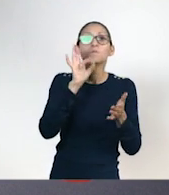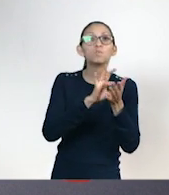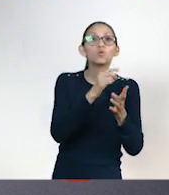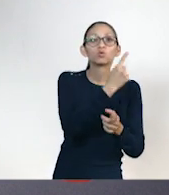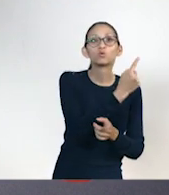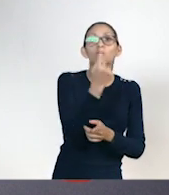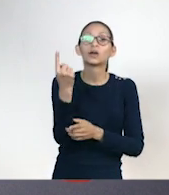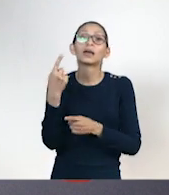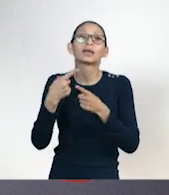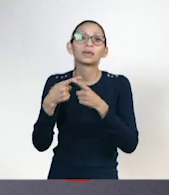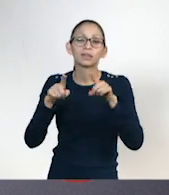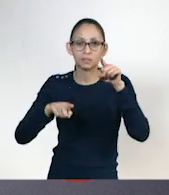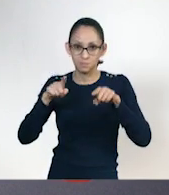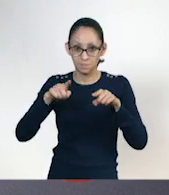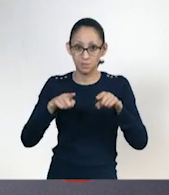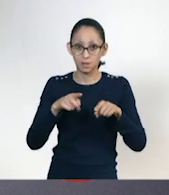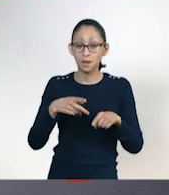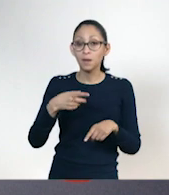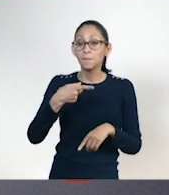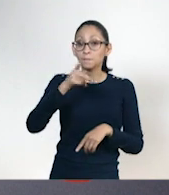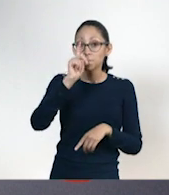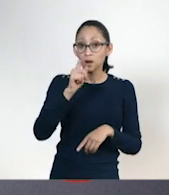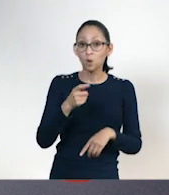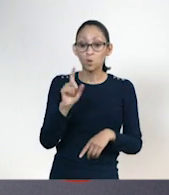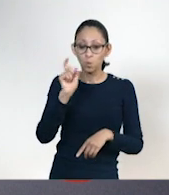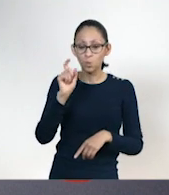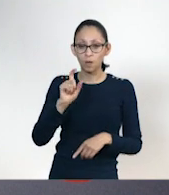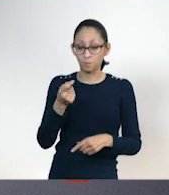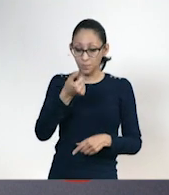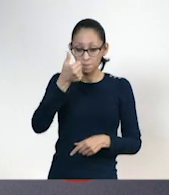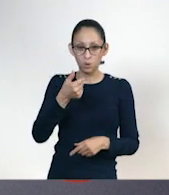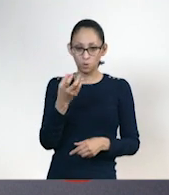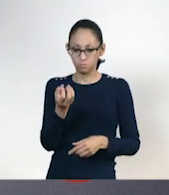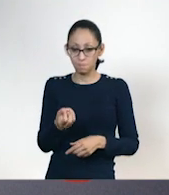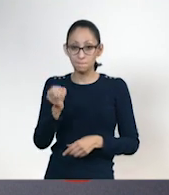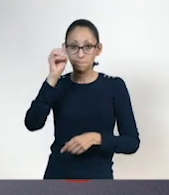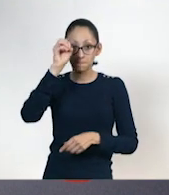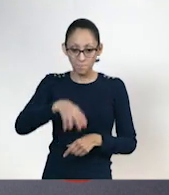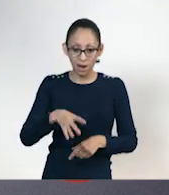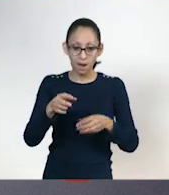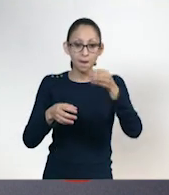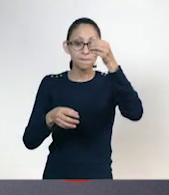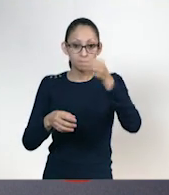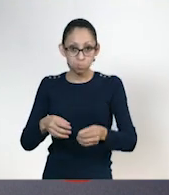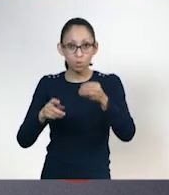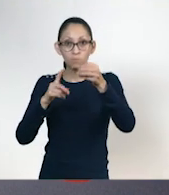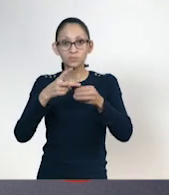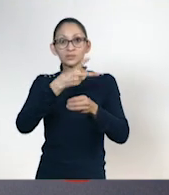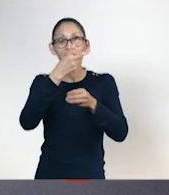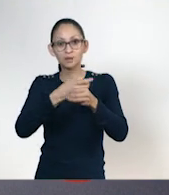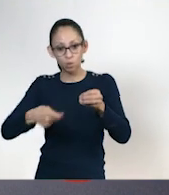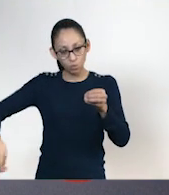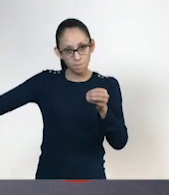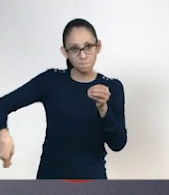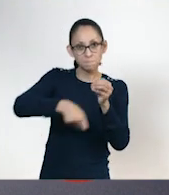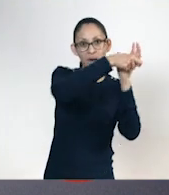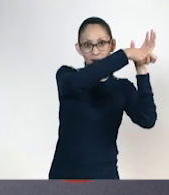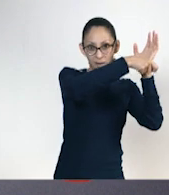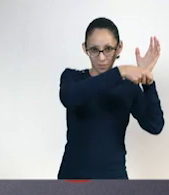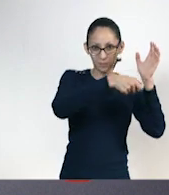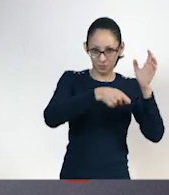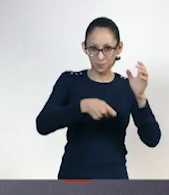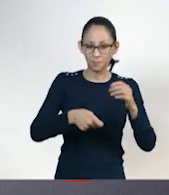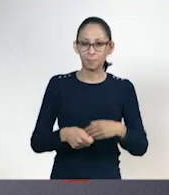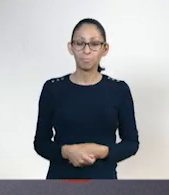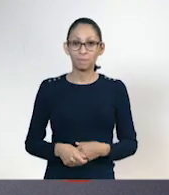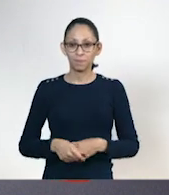Y antes de que tú la golpees, tiene que dar un bote. Ok. Vamos a hacerlo suave. Suave. Lento. Perfecto. ¿Estás listo?